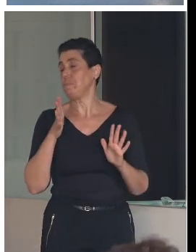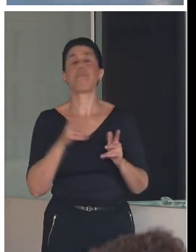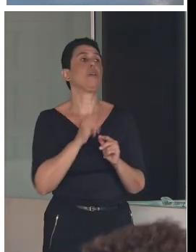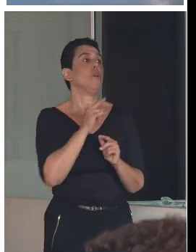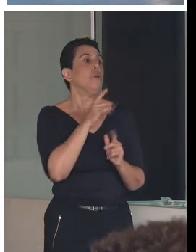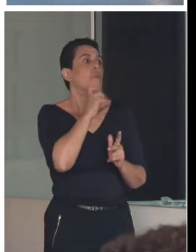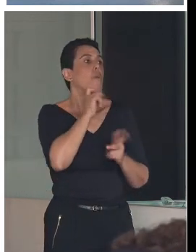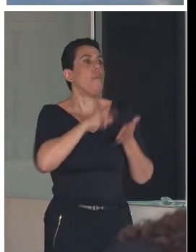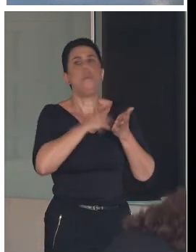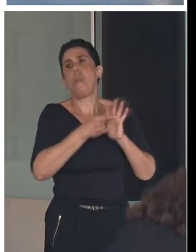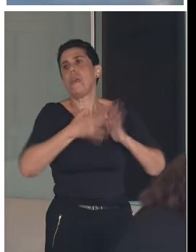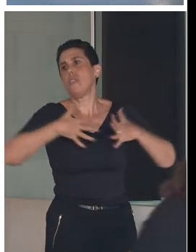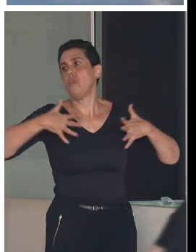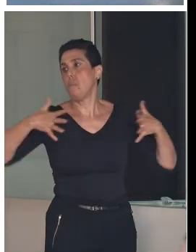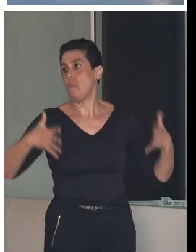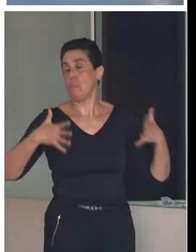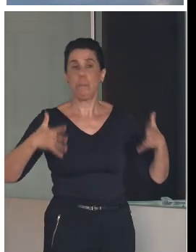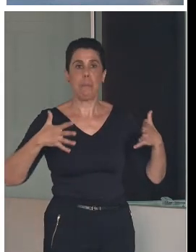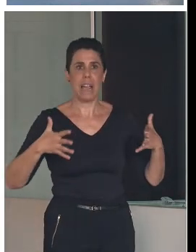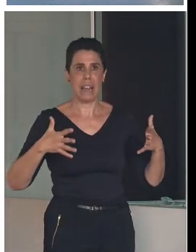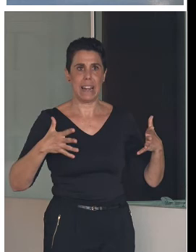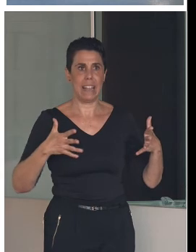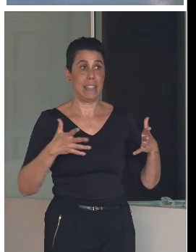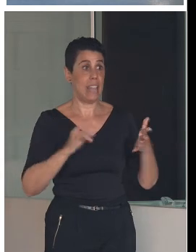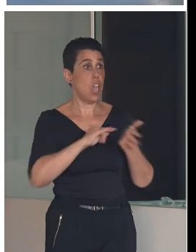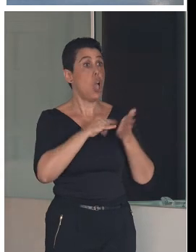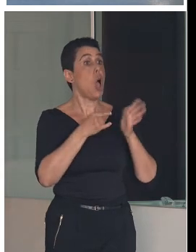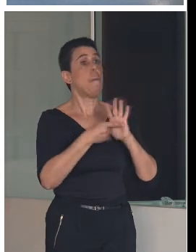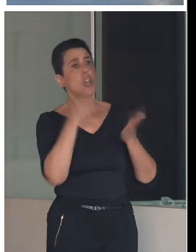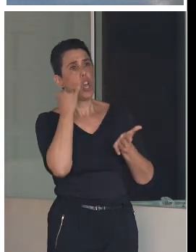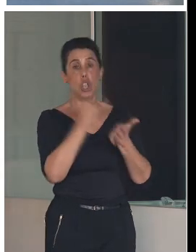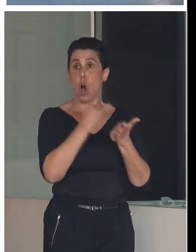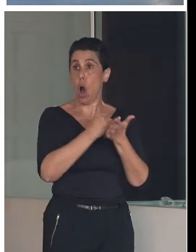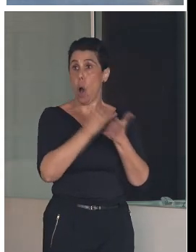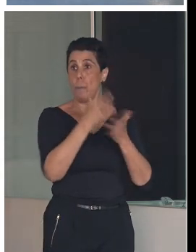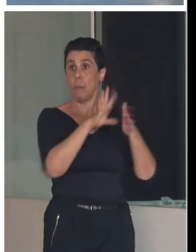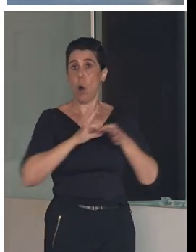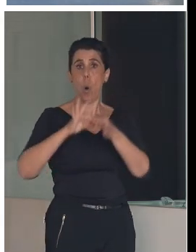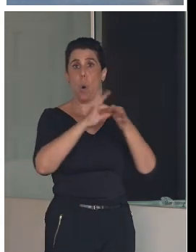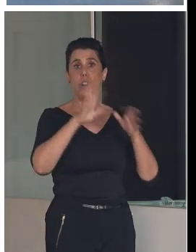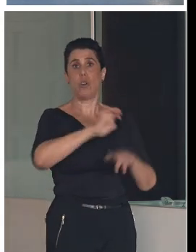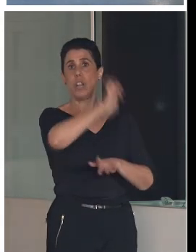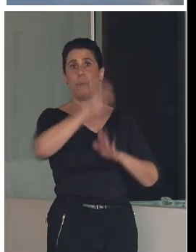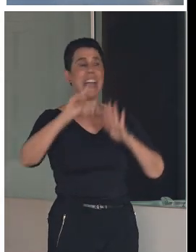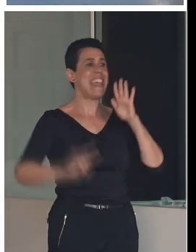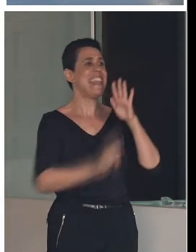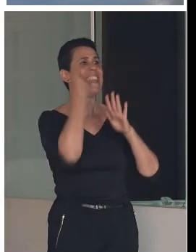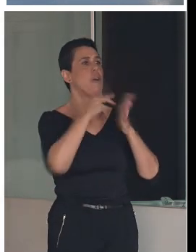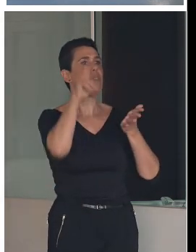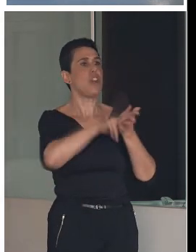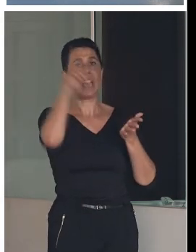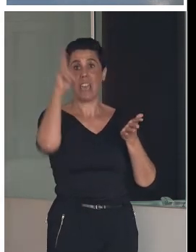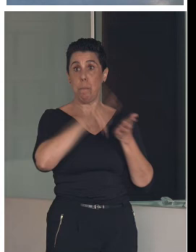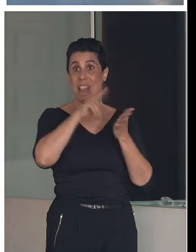proyecto más grande, que es el proyecto piloto de la Unión Europea, finanzas, aprendizaje, innovación y patentes para industrias